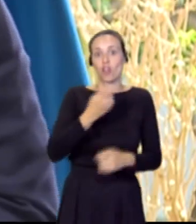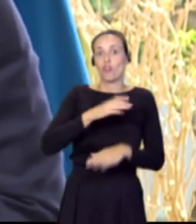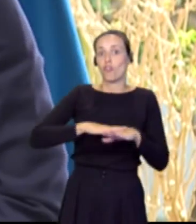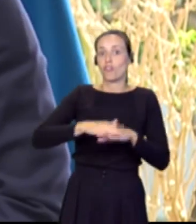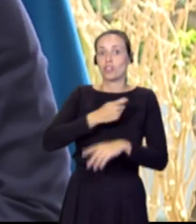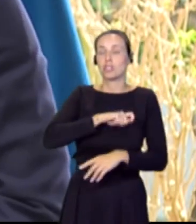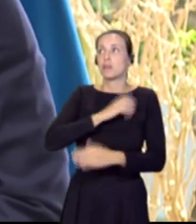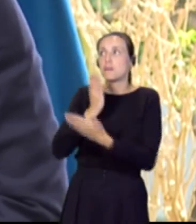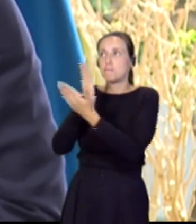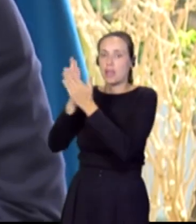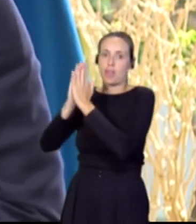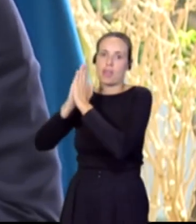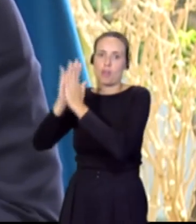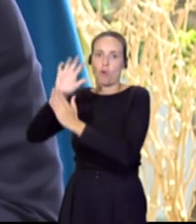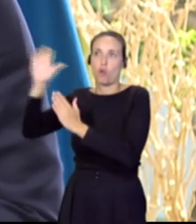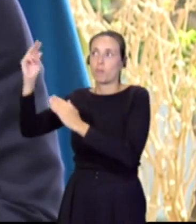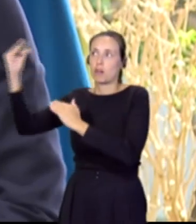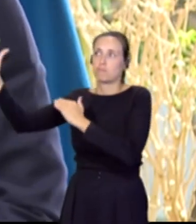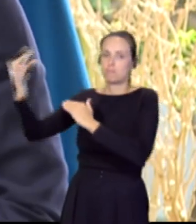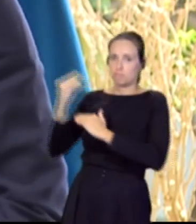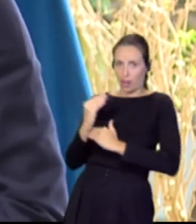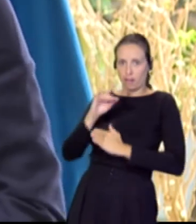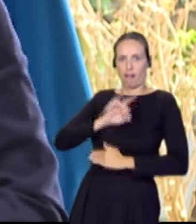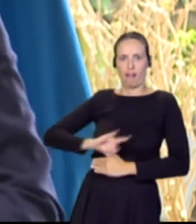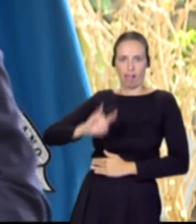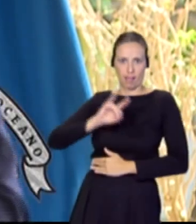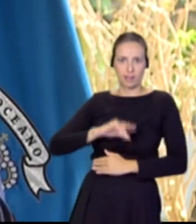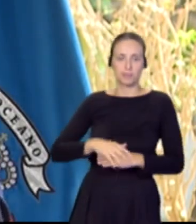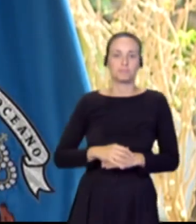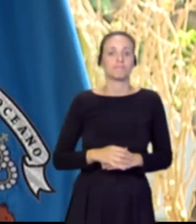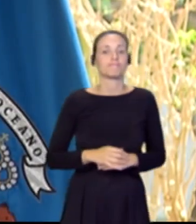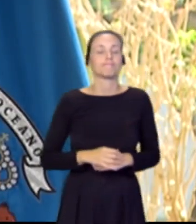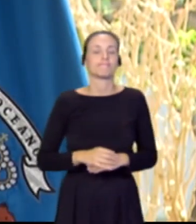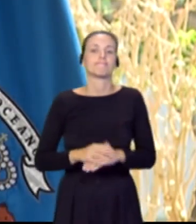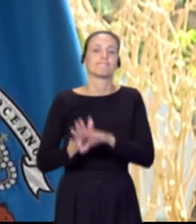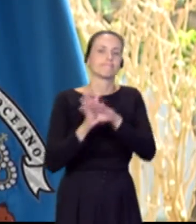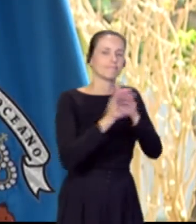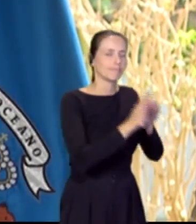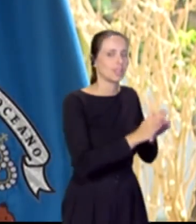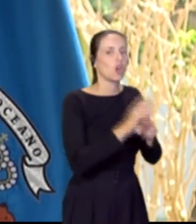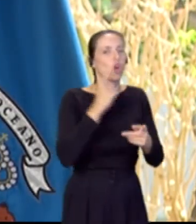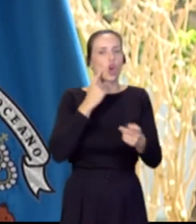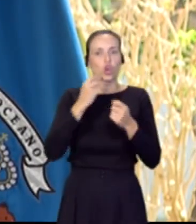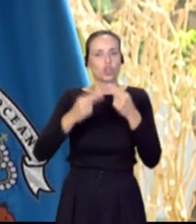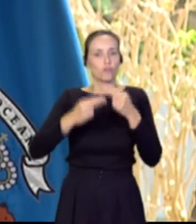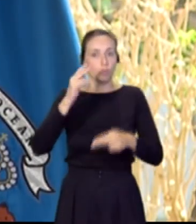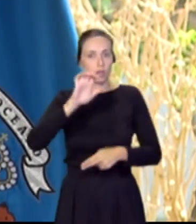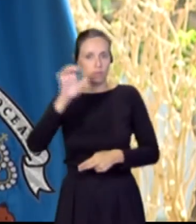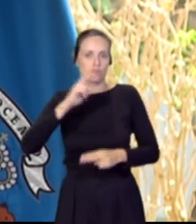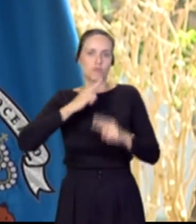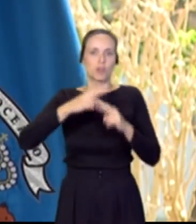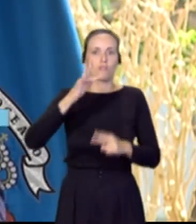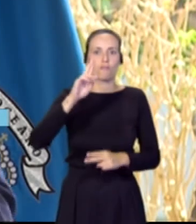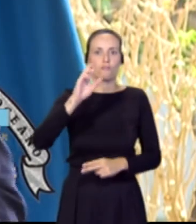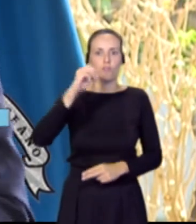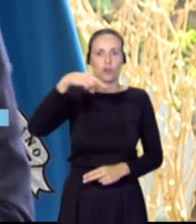ayudar a Canarias en esta situación. El Frontex, lo hemos insistido mucho, el Frontex y la Agencia de Asilo Europea,